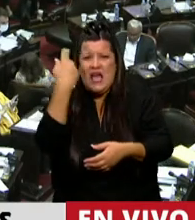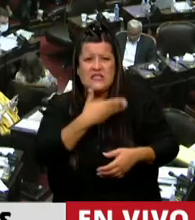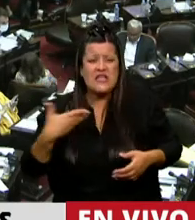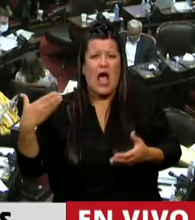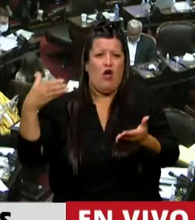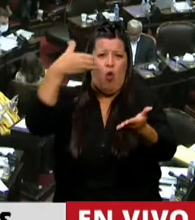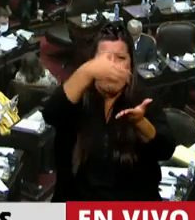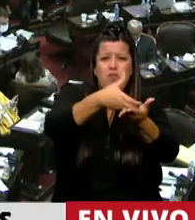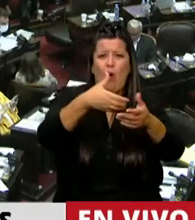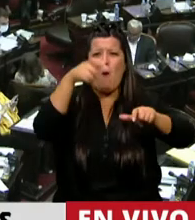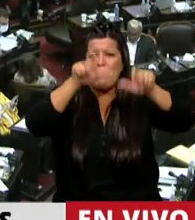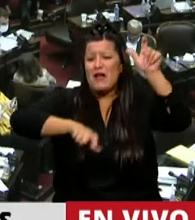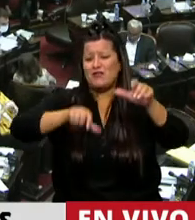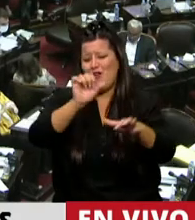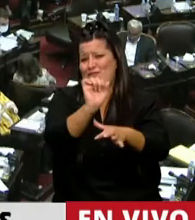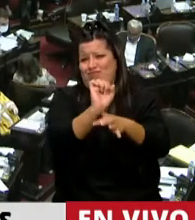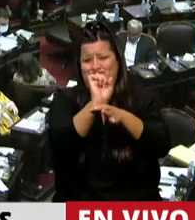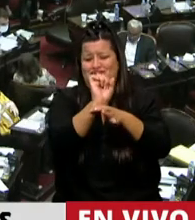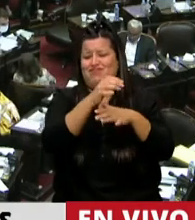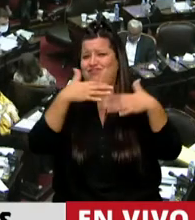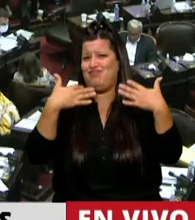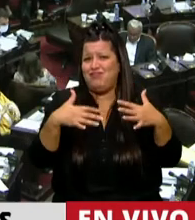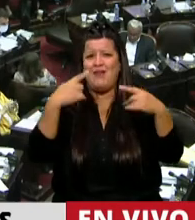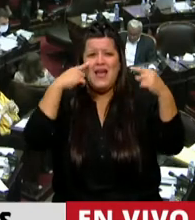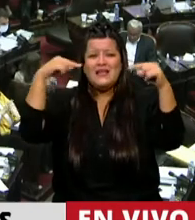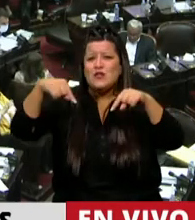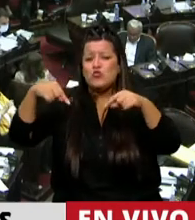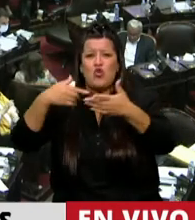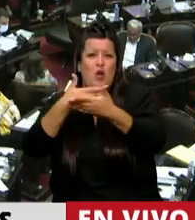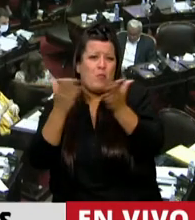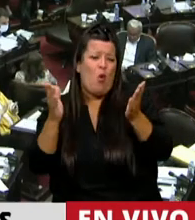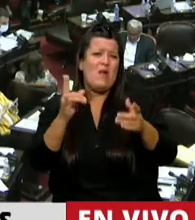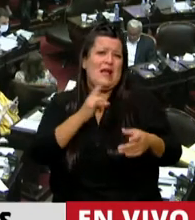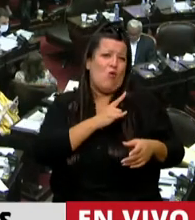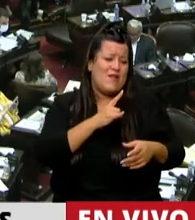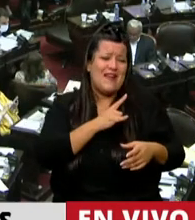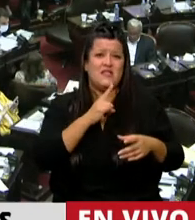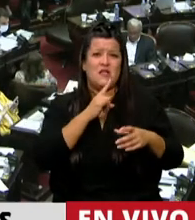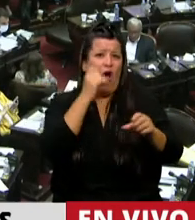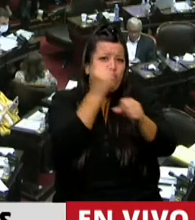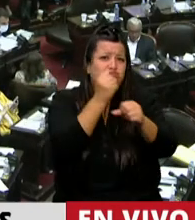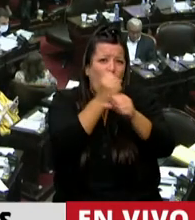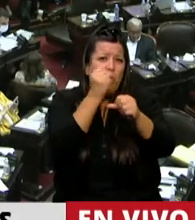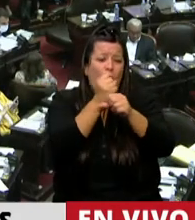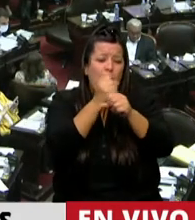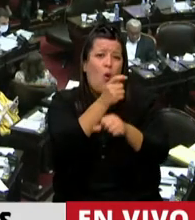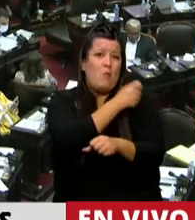conocimiento científico acumulado inclusive por instituciones públicas, universidades, etcétera,